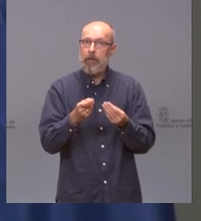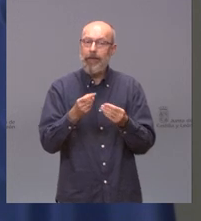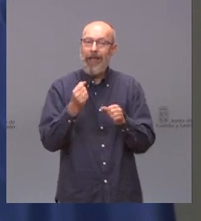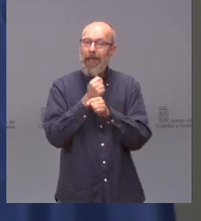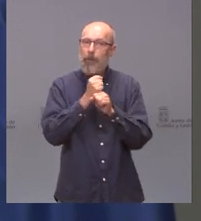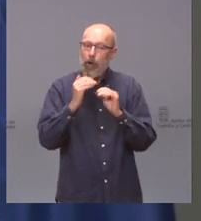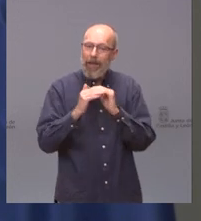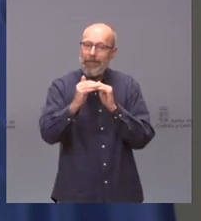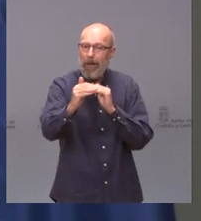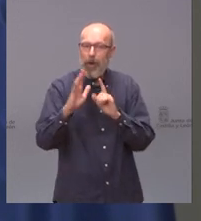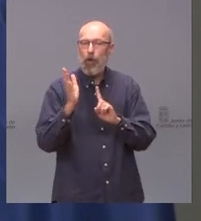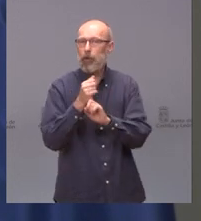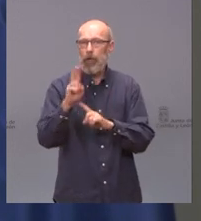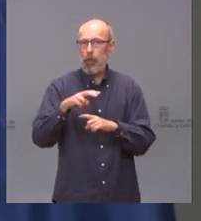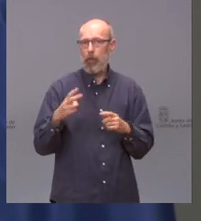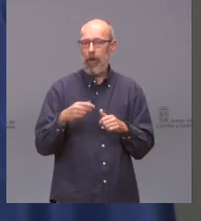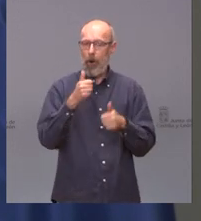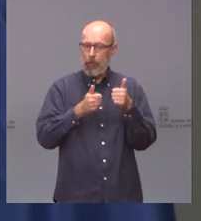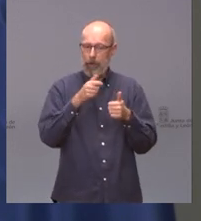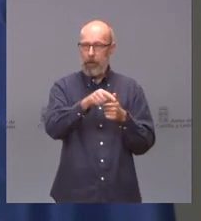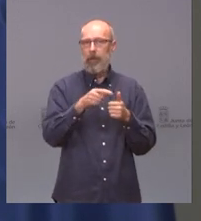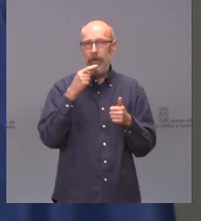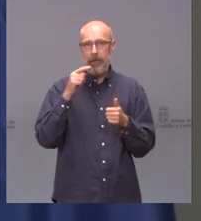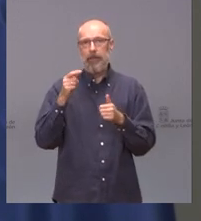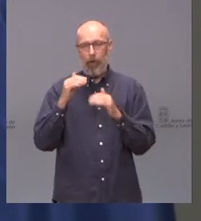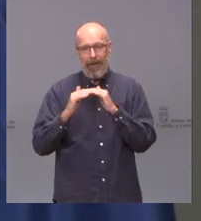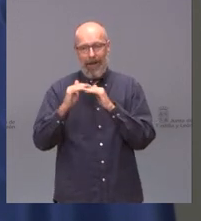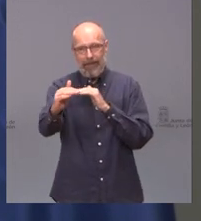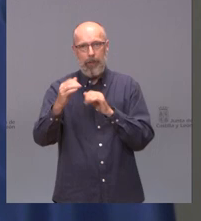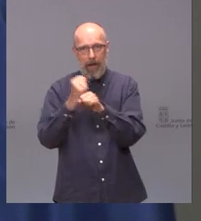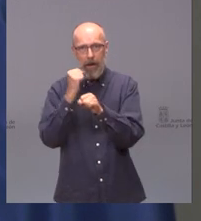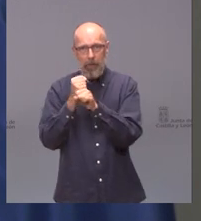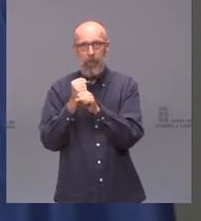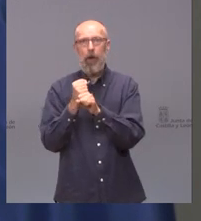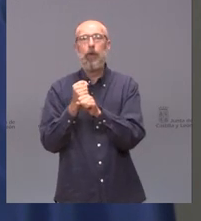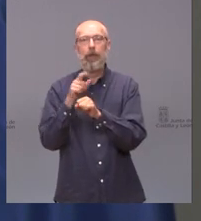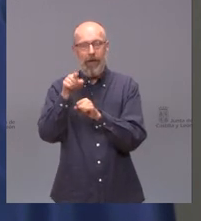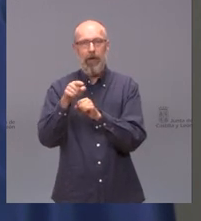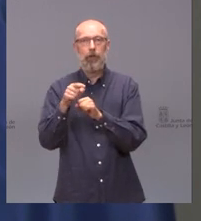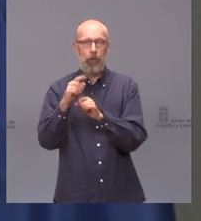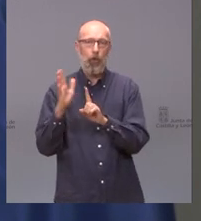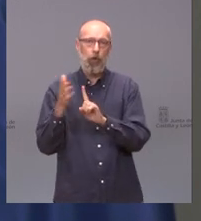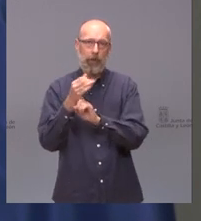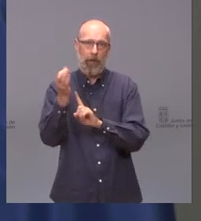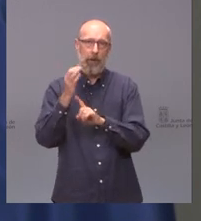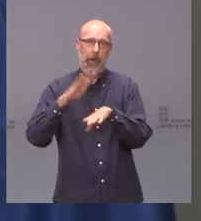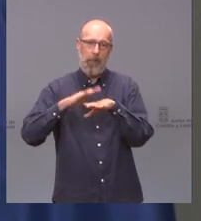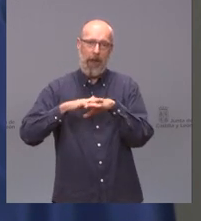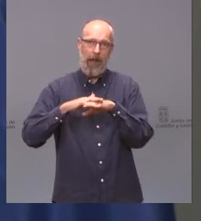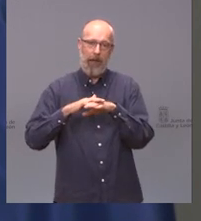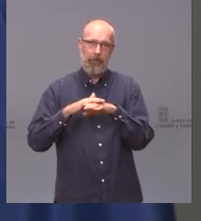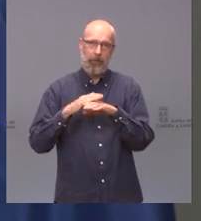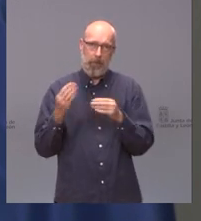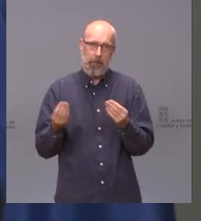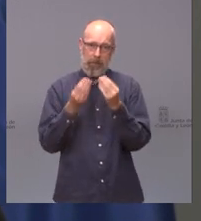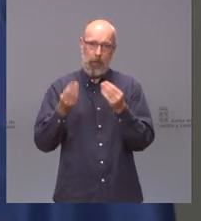empleo que es uno de nuestros principales problemas y uno de los problemas que genera la dificultad de competir en el mercado laboral por unos